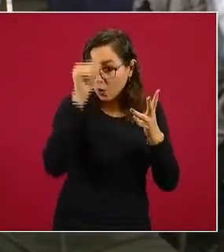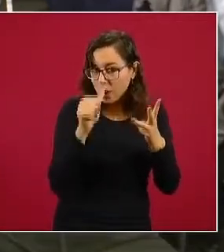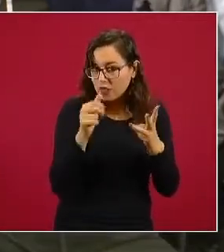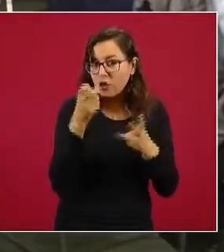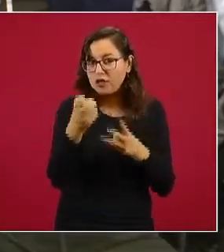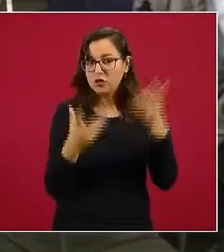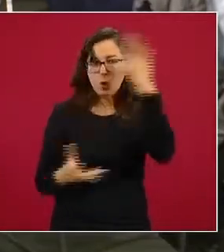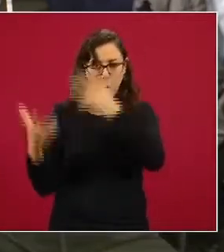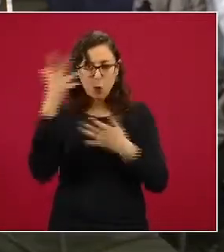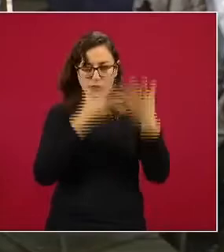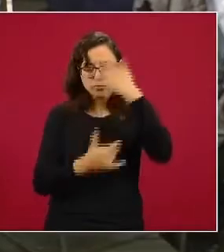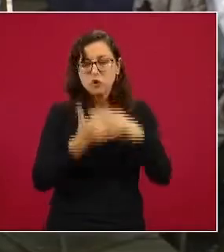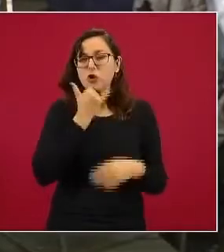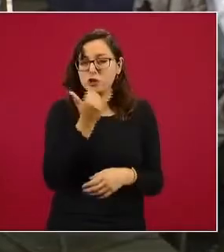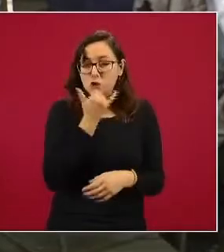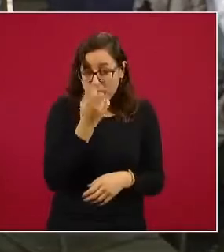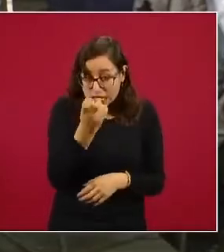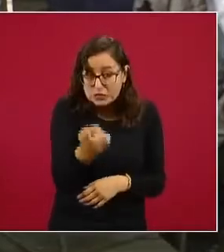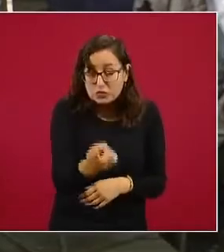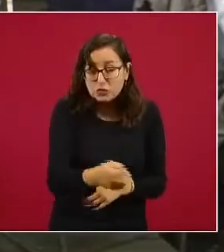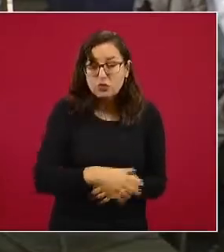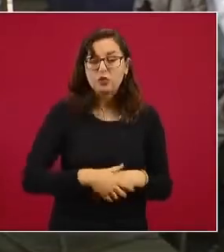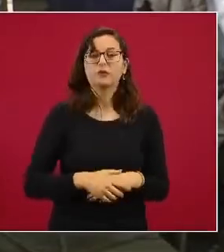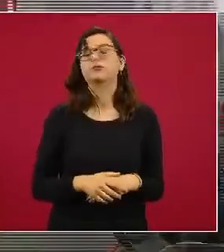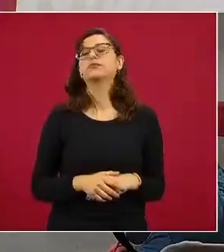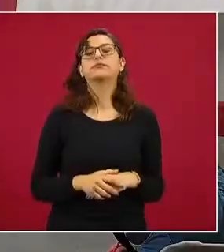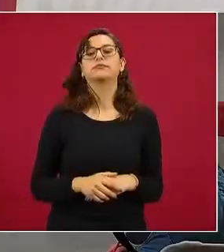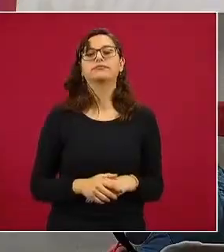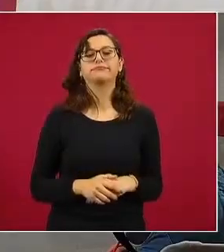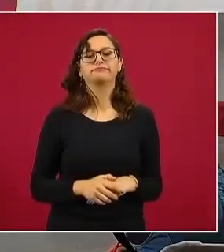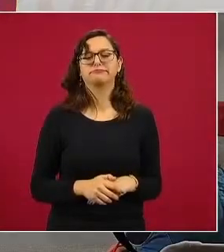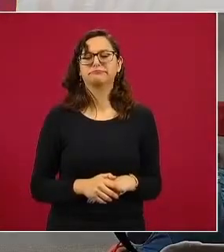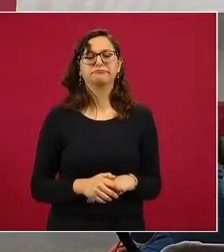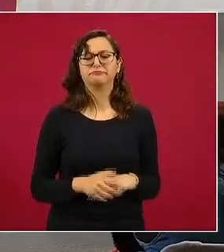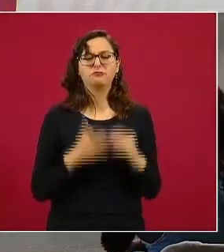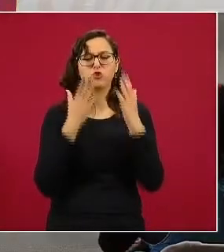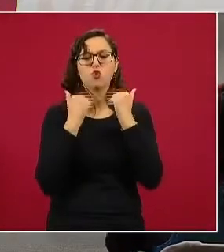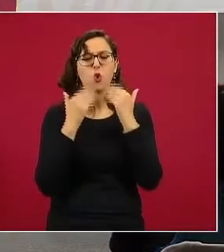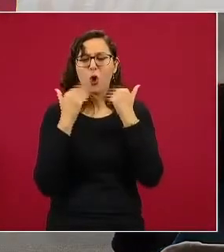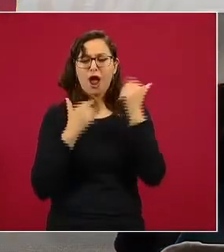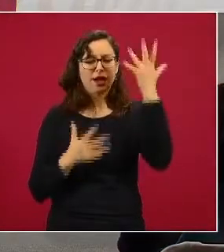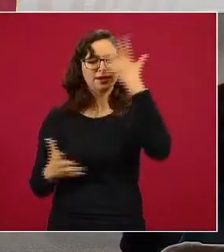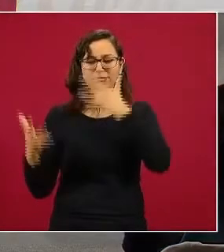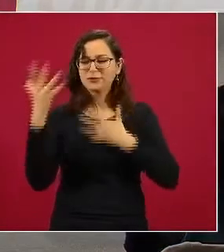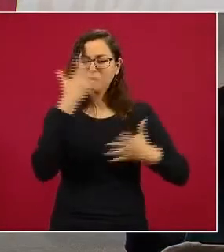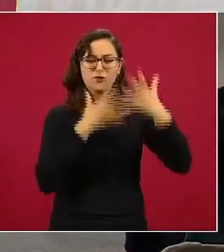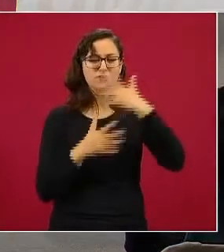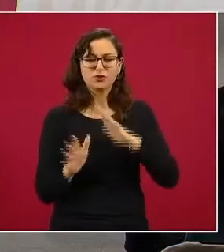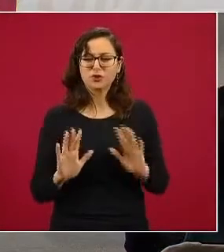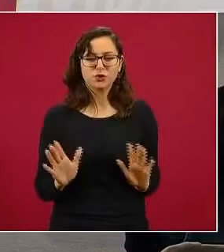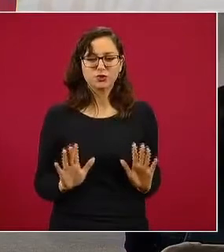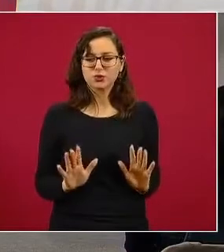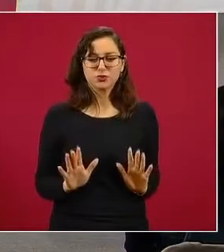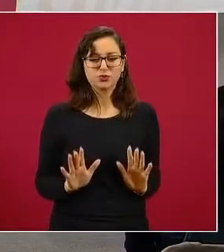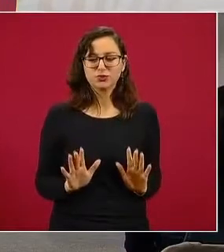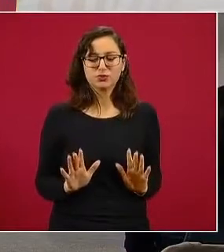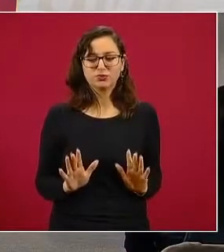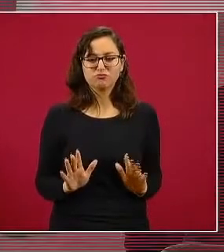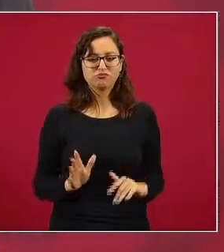se comenzó a dar es muy claro le corresponde a entregar